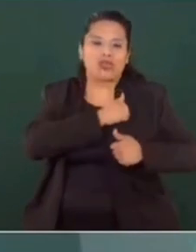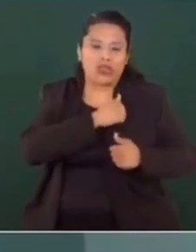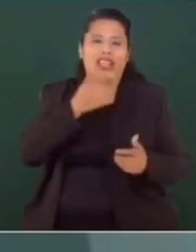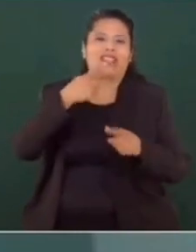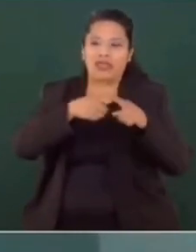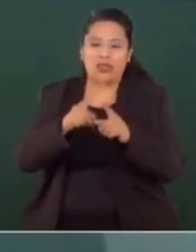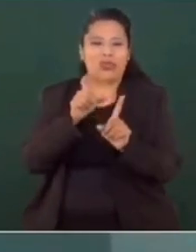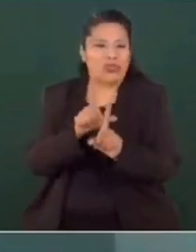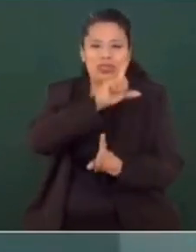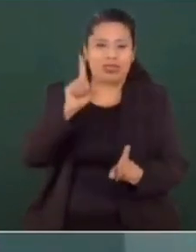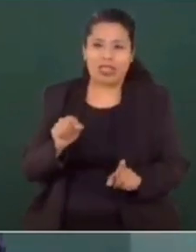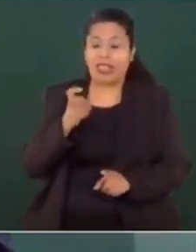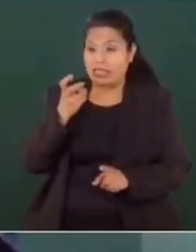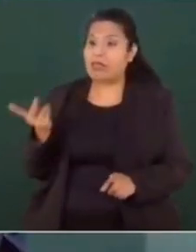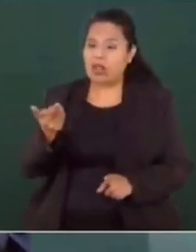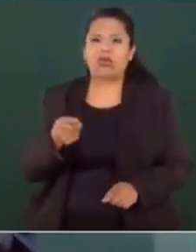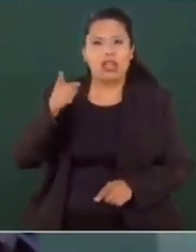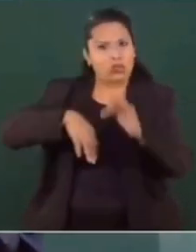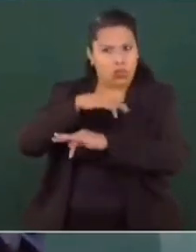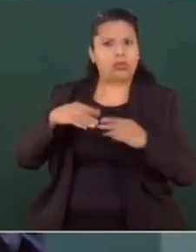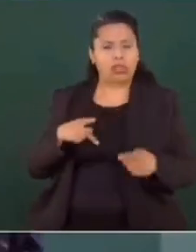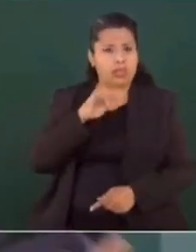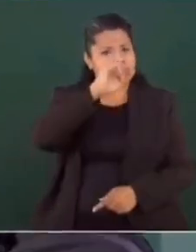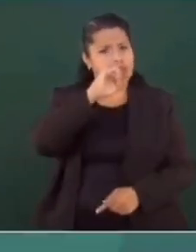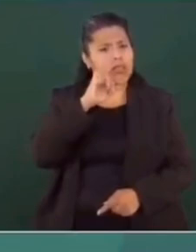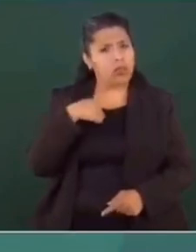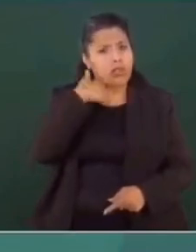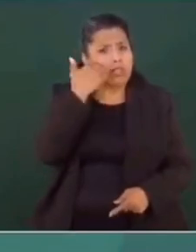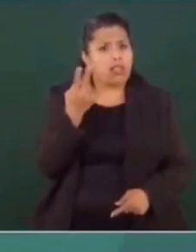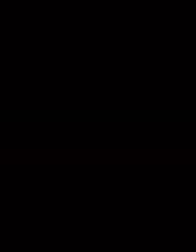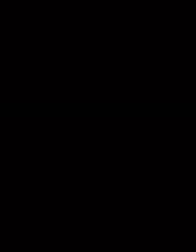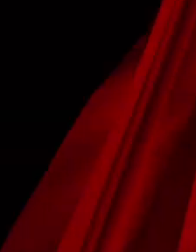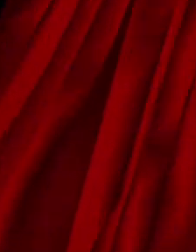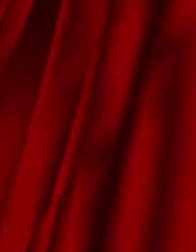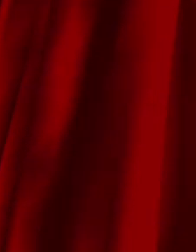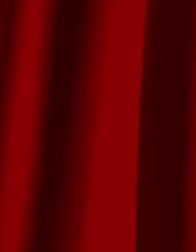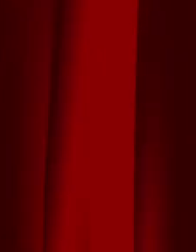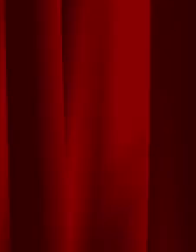¿Sí? ¿Esa es la respuesta? ¡Más del 80%!